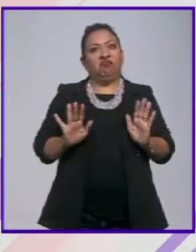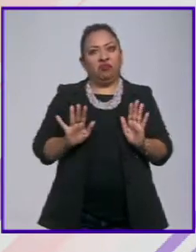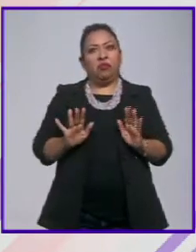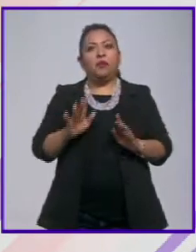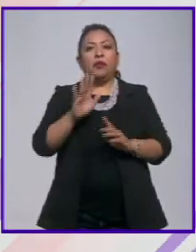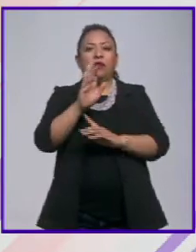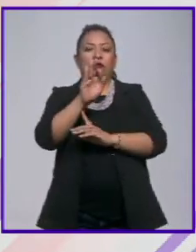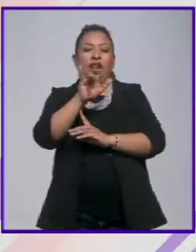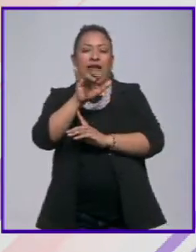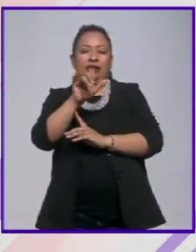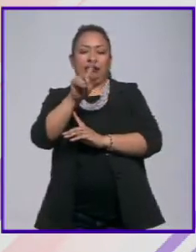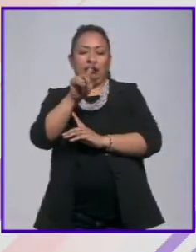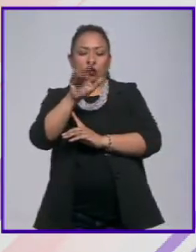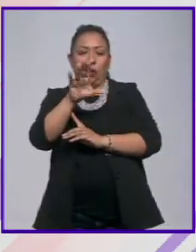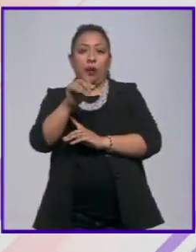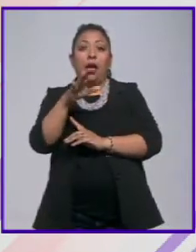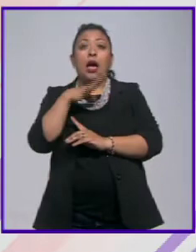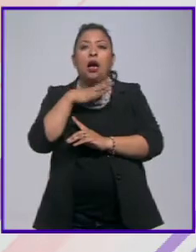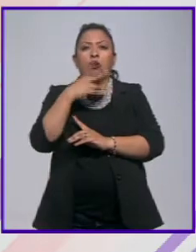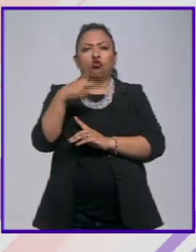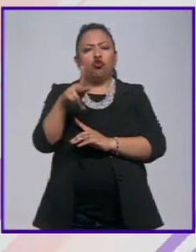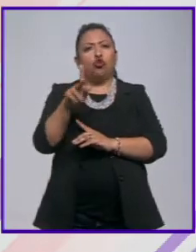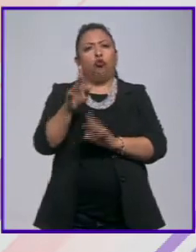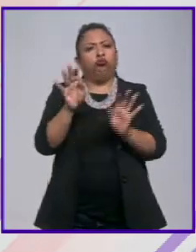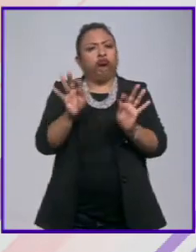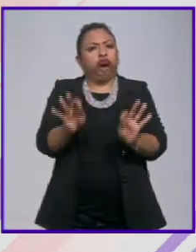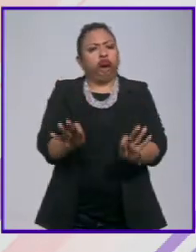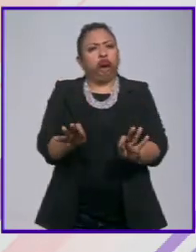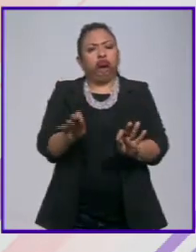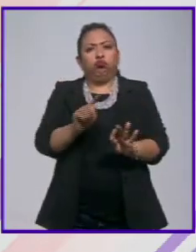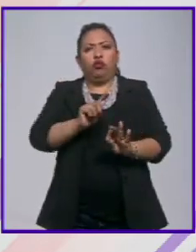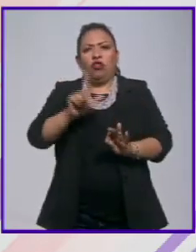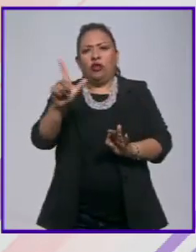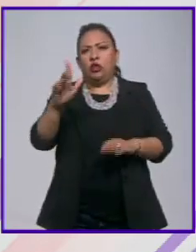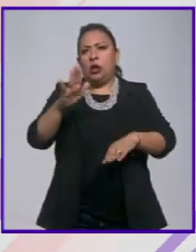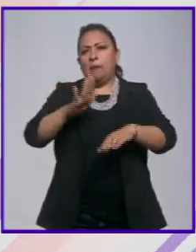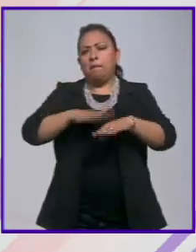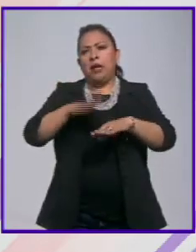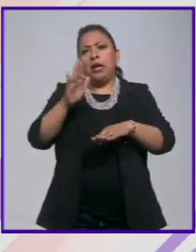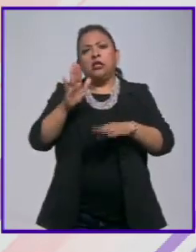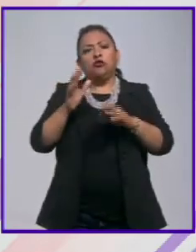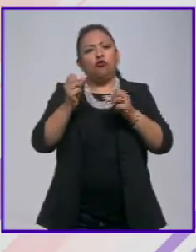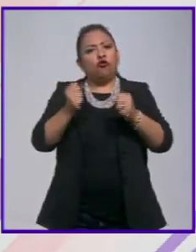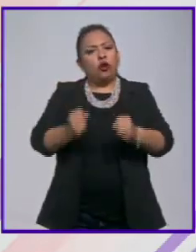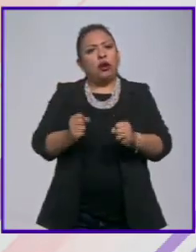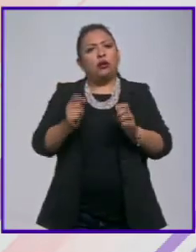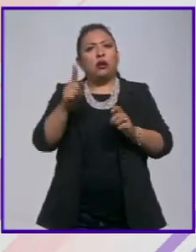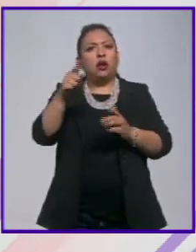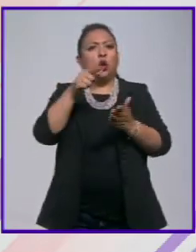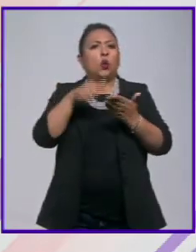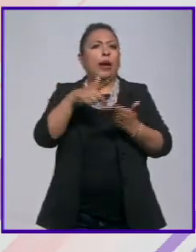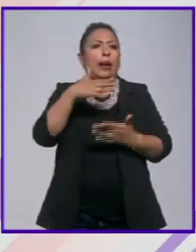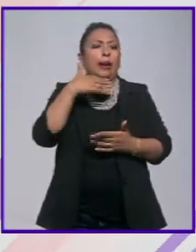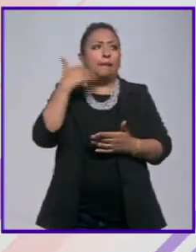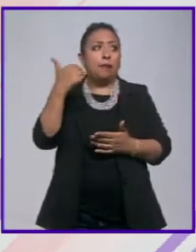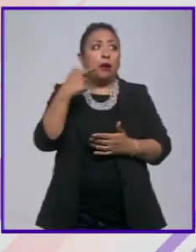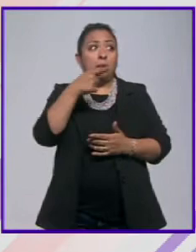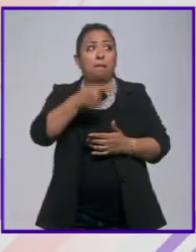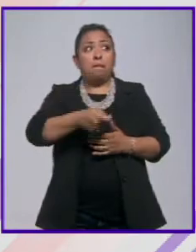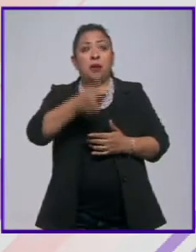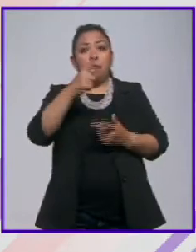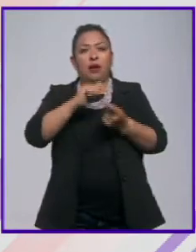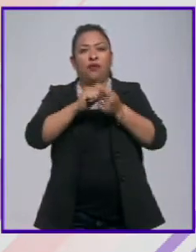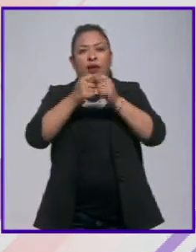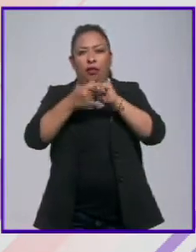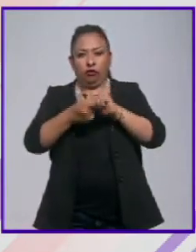Felicitas Jope goza de un prestigio cada vez más más sólido en Alemania esta es su primera